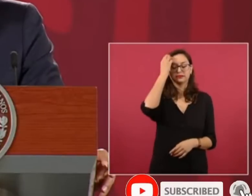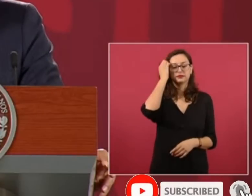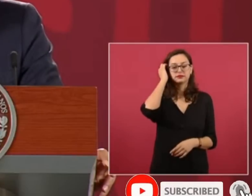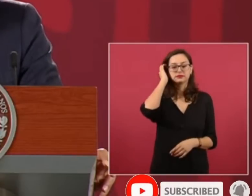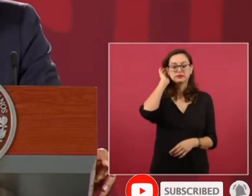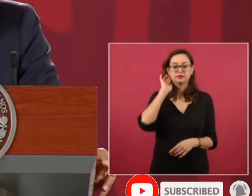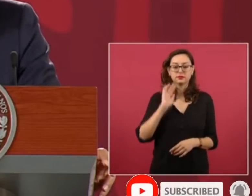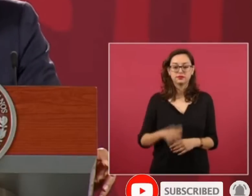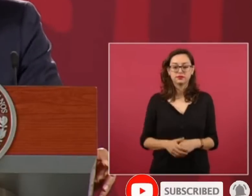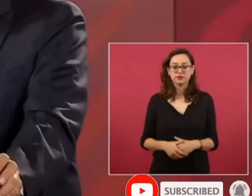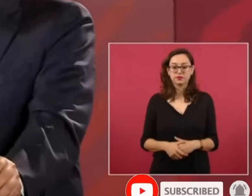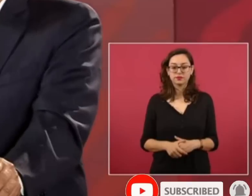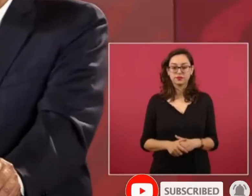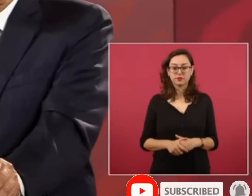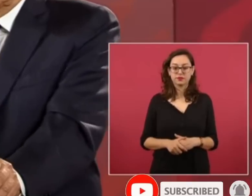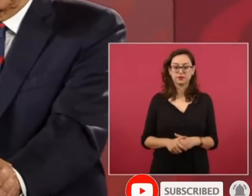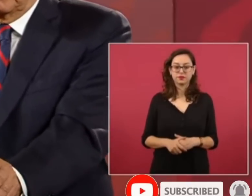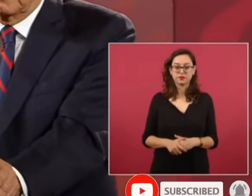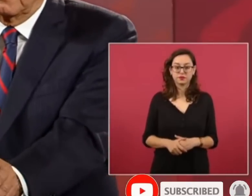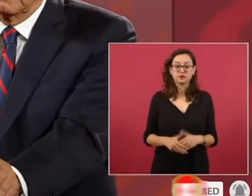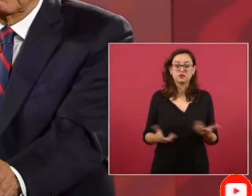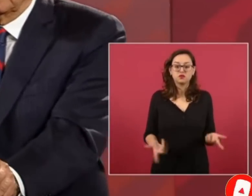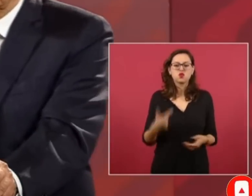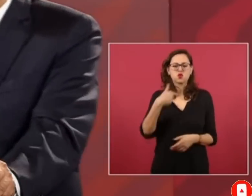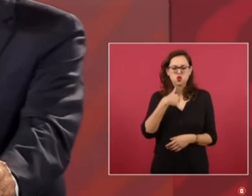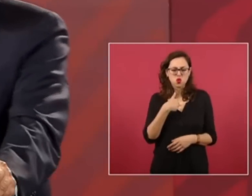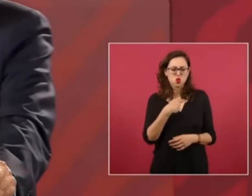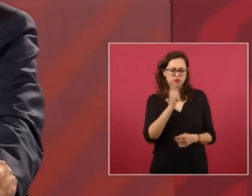de acuerdo a mi interpretación teológica,